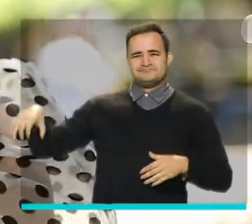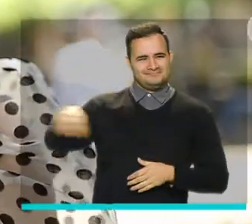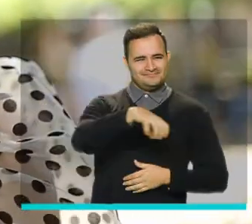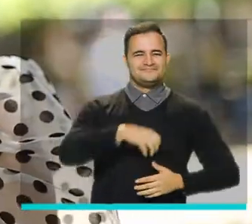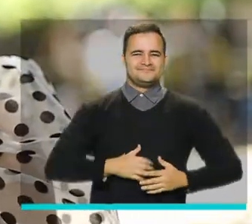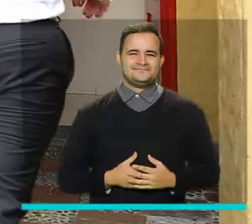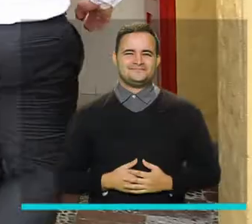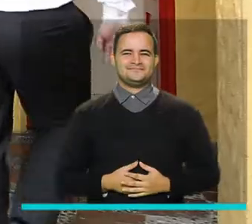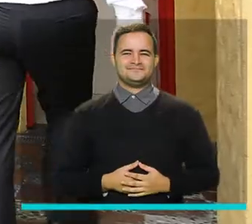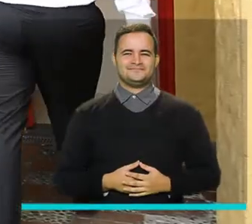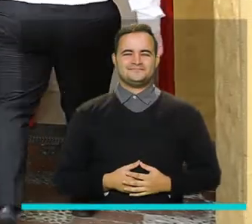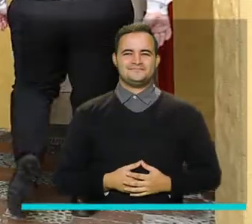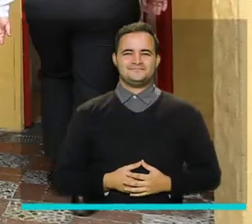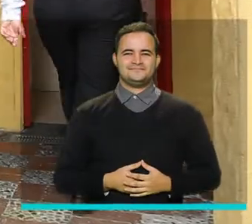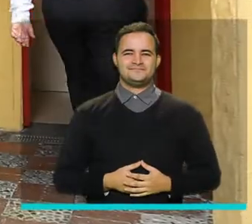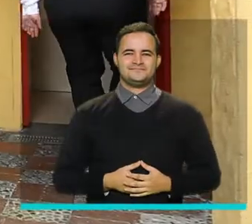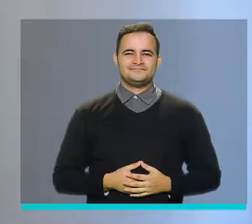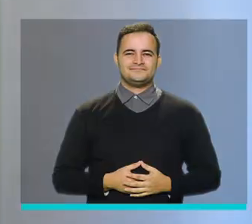sector gastronómico.